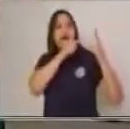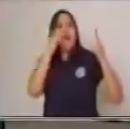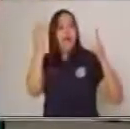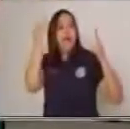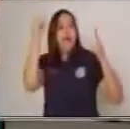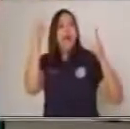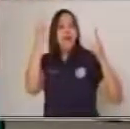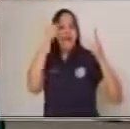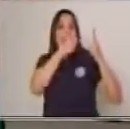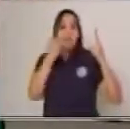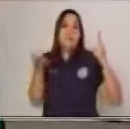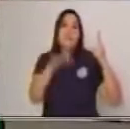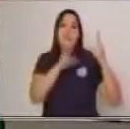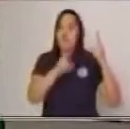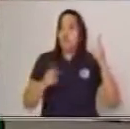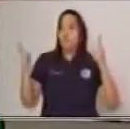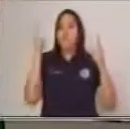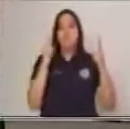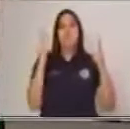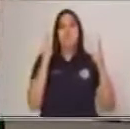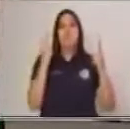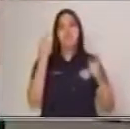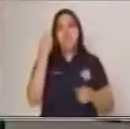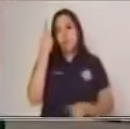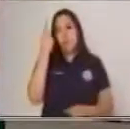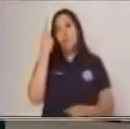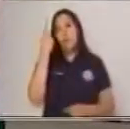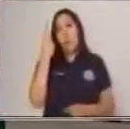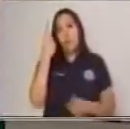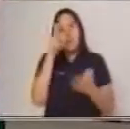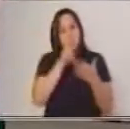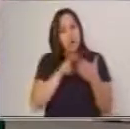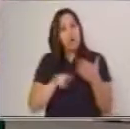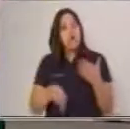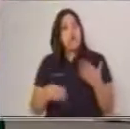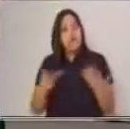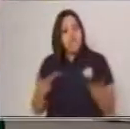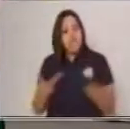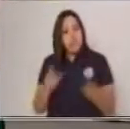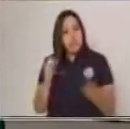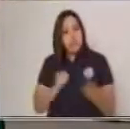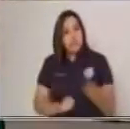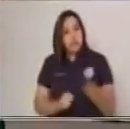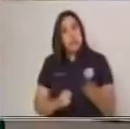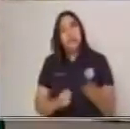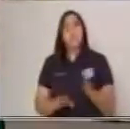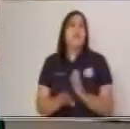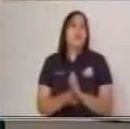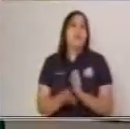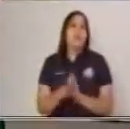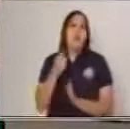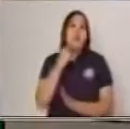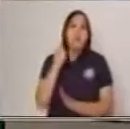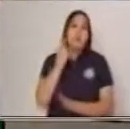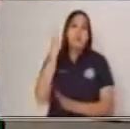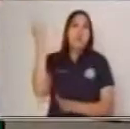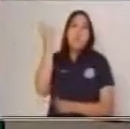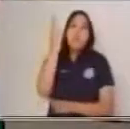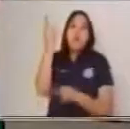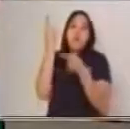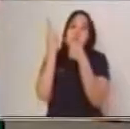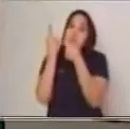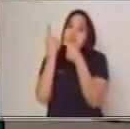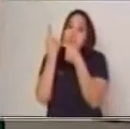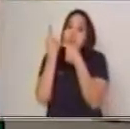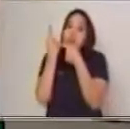conocimiento. Eso es prácticamente la definición. La importancia es, pues, es claramente el contenido